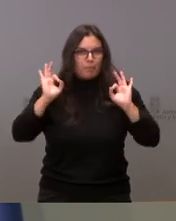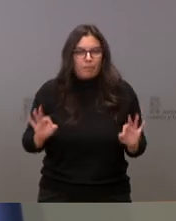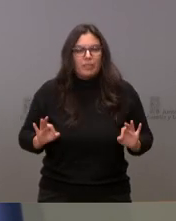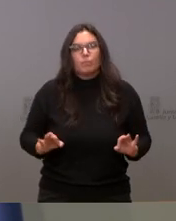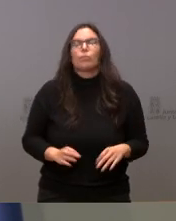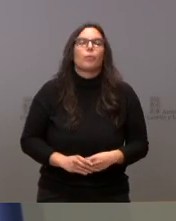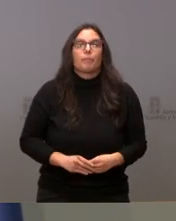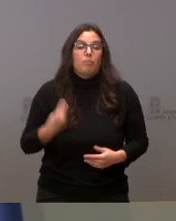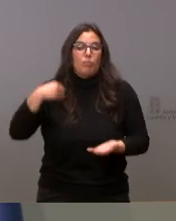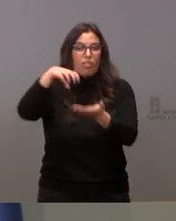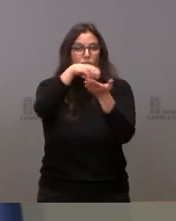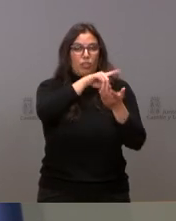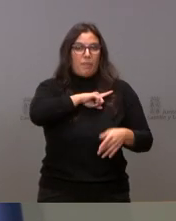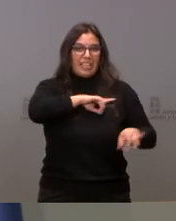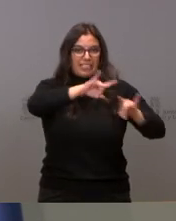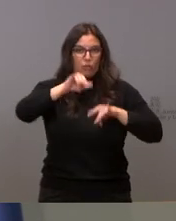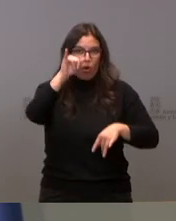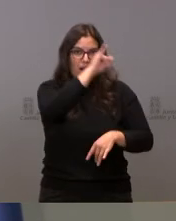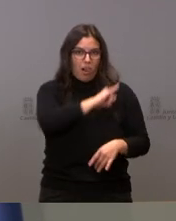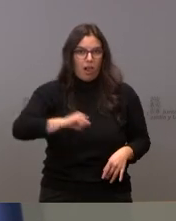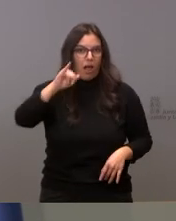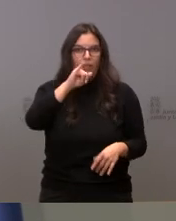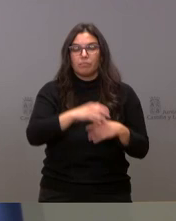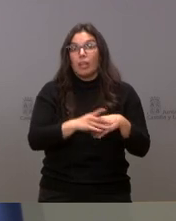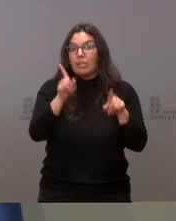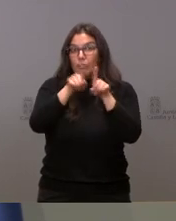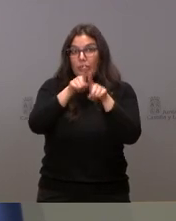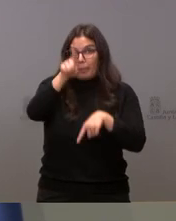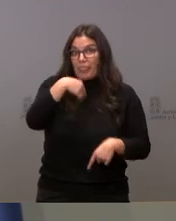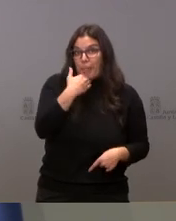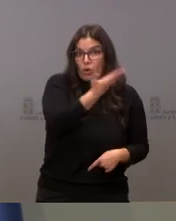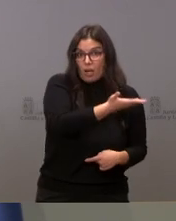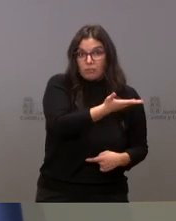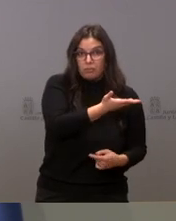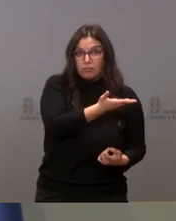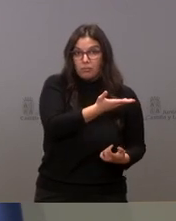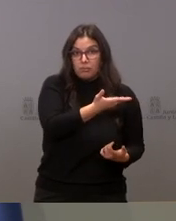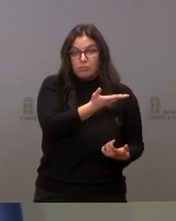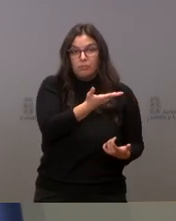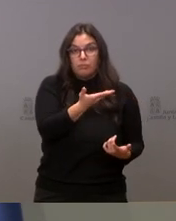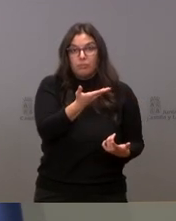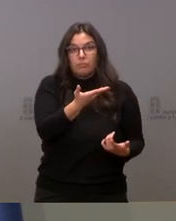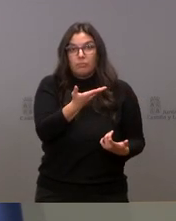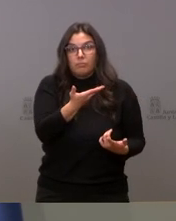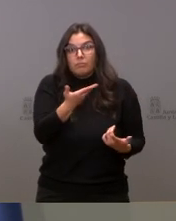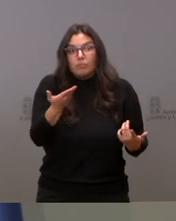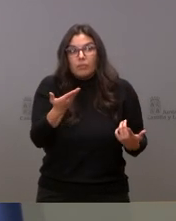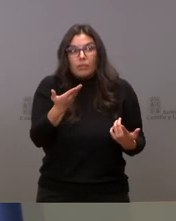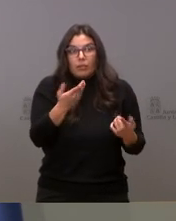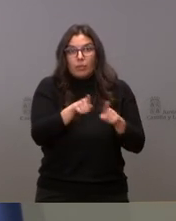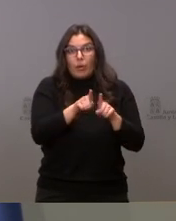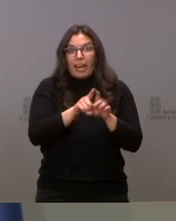instalaciones militares en el territorio o en Zamora. Quiero decir, y no hay un por Zamora,